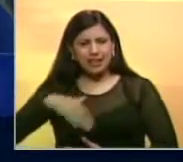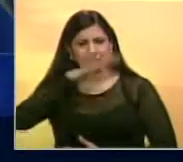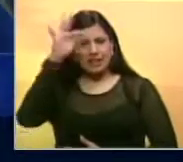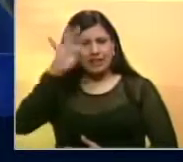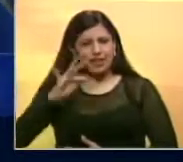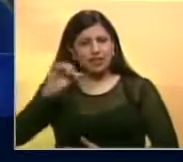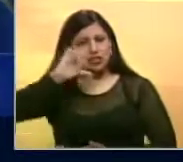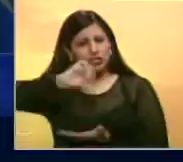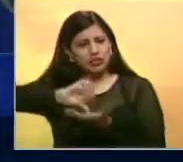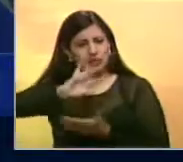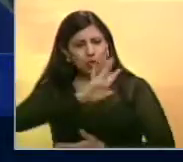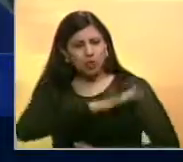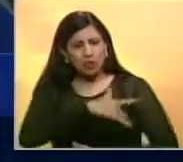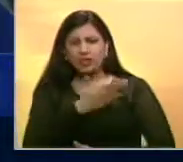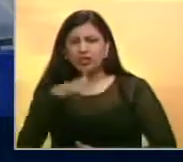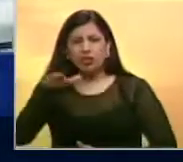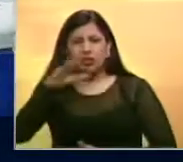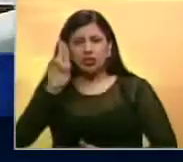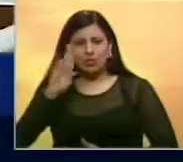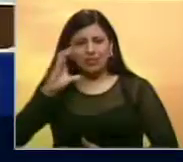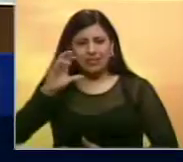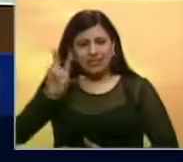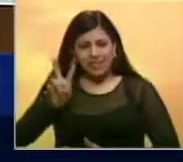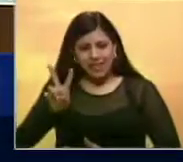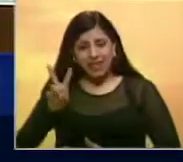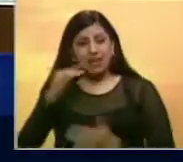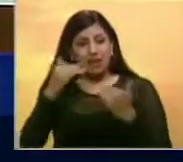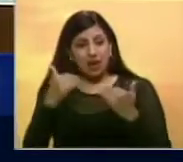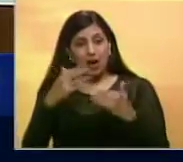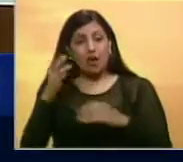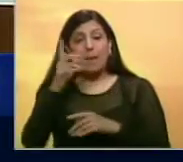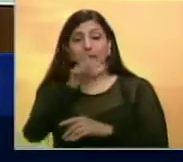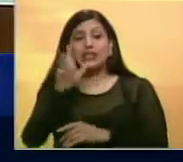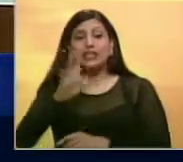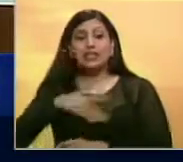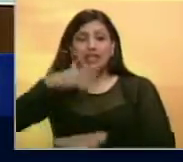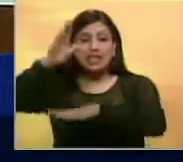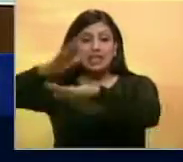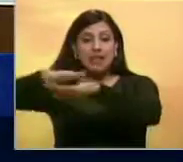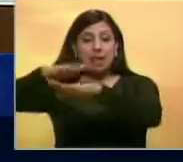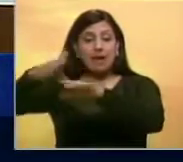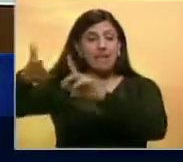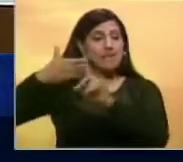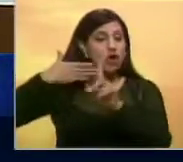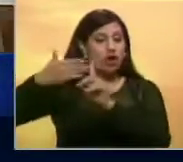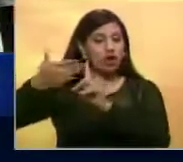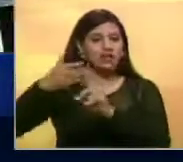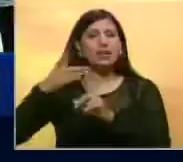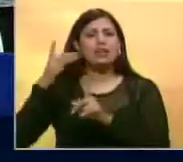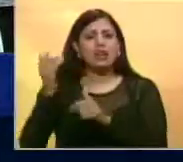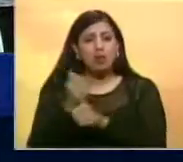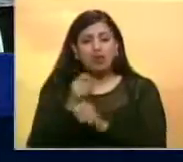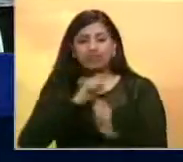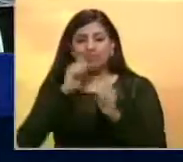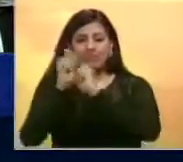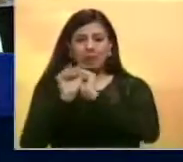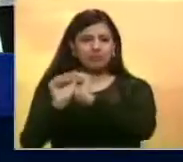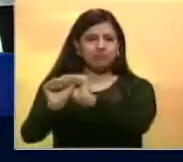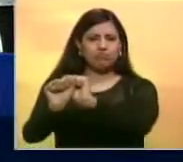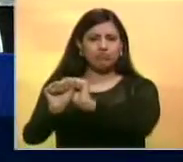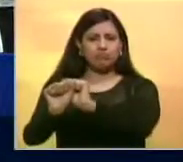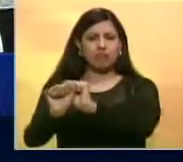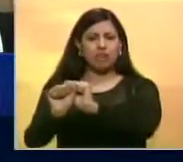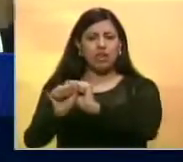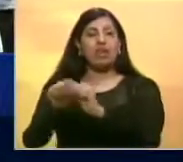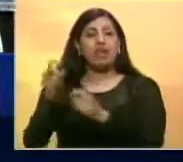Universitarios de la Universidad Central de Venezuela, aseguró que aquellos que estén haciendo un llamado de violencia se conseguirán con un muro de contención.